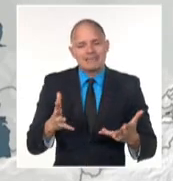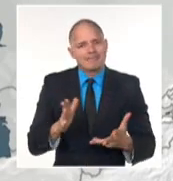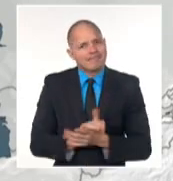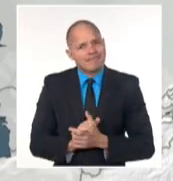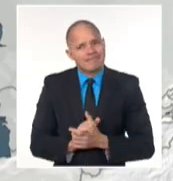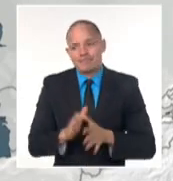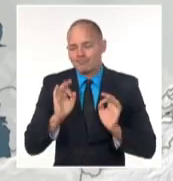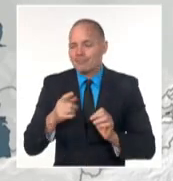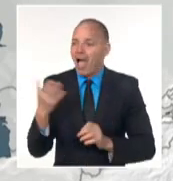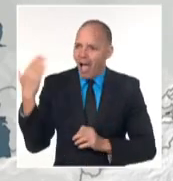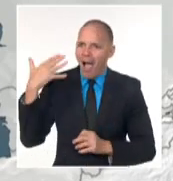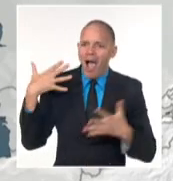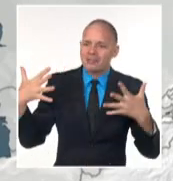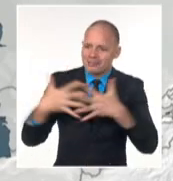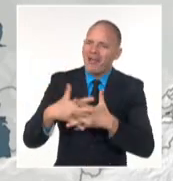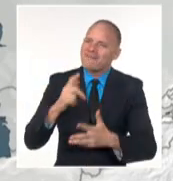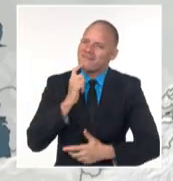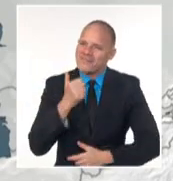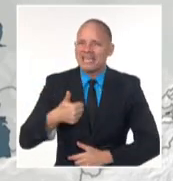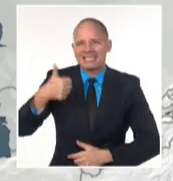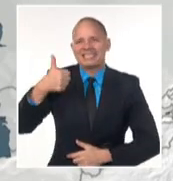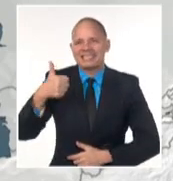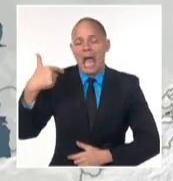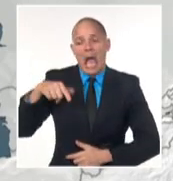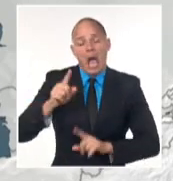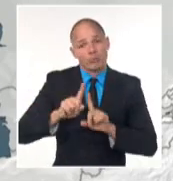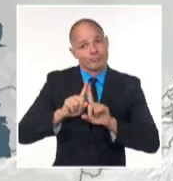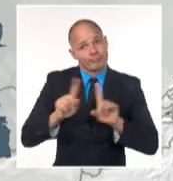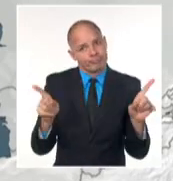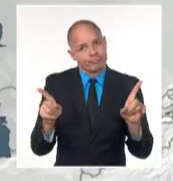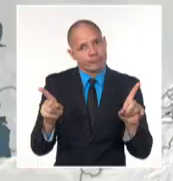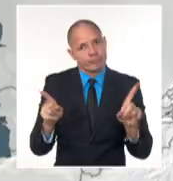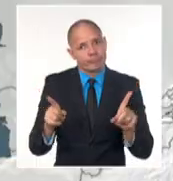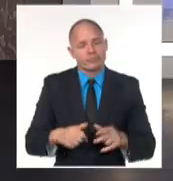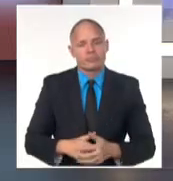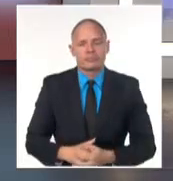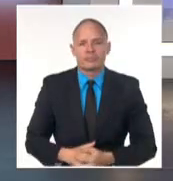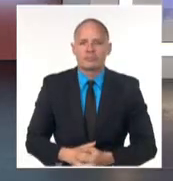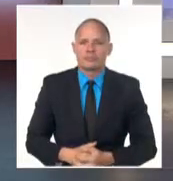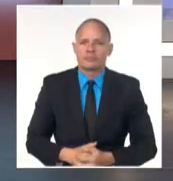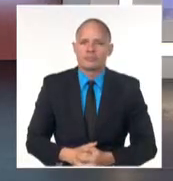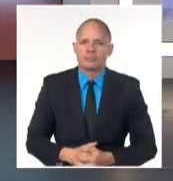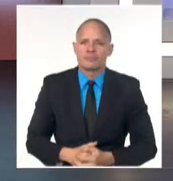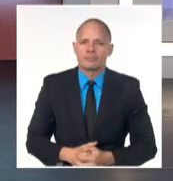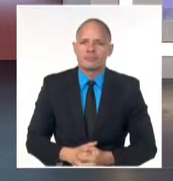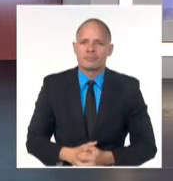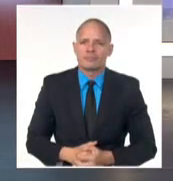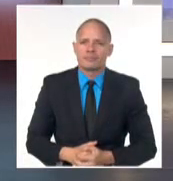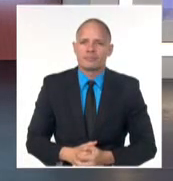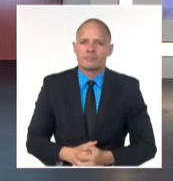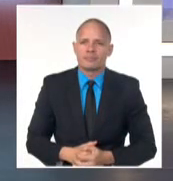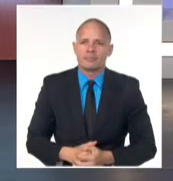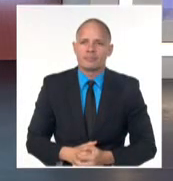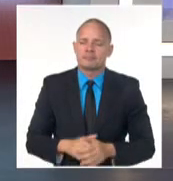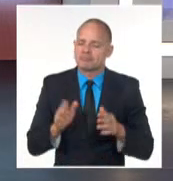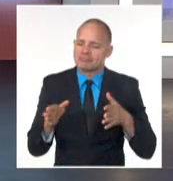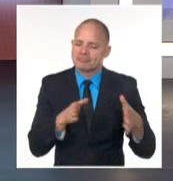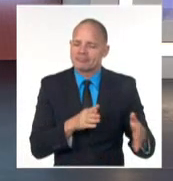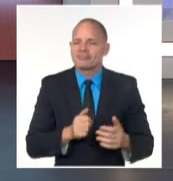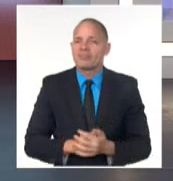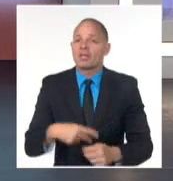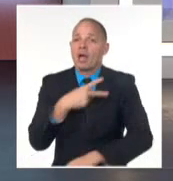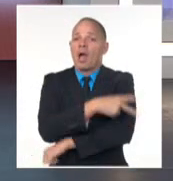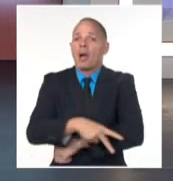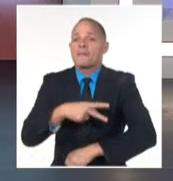que con Finlandia teníamos magníficas relaciones. Cerramos comillas. Y congresistas peruanos presentaron